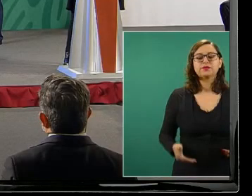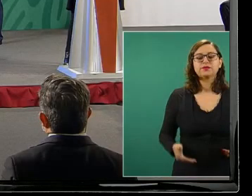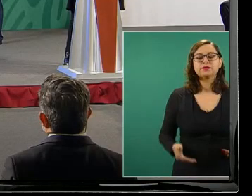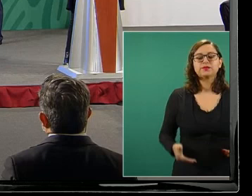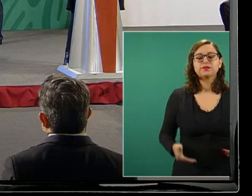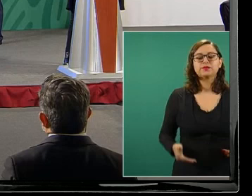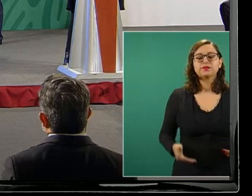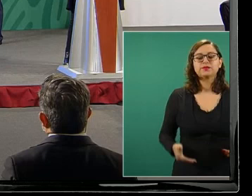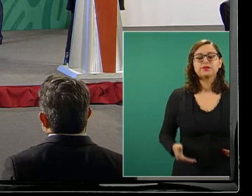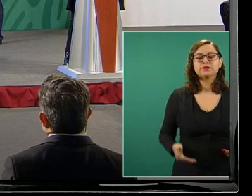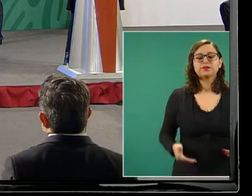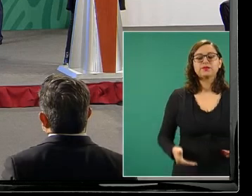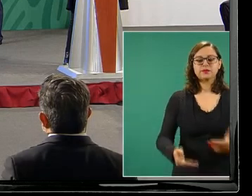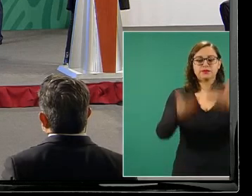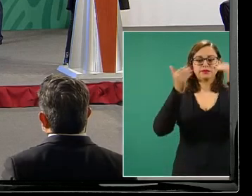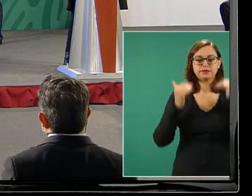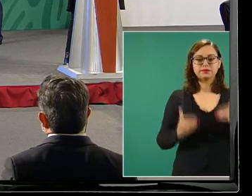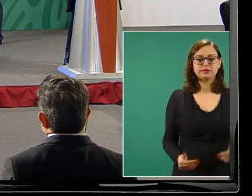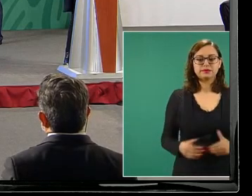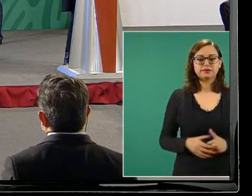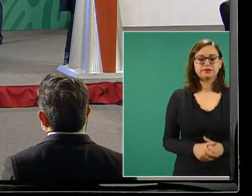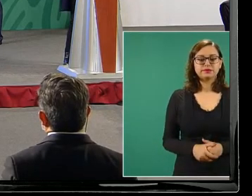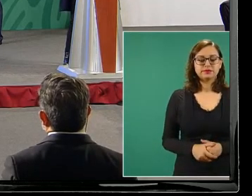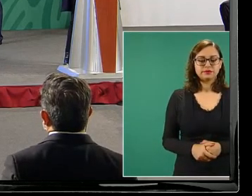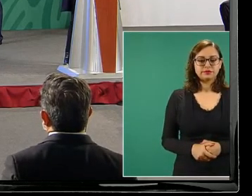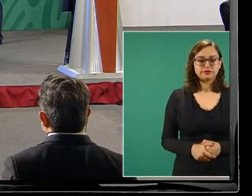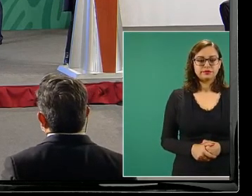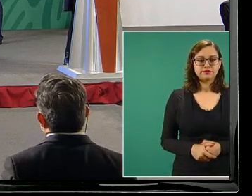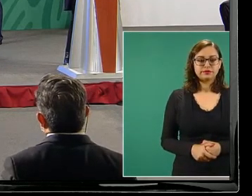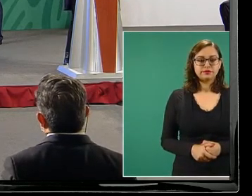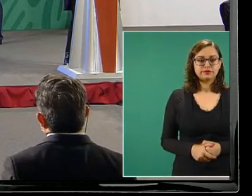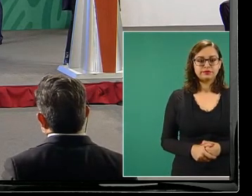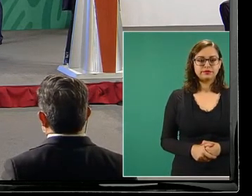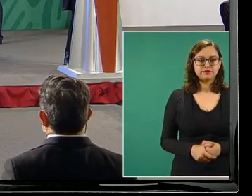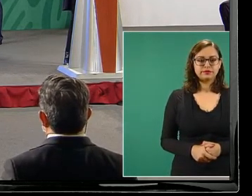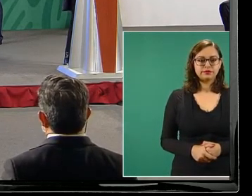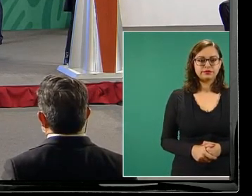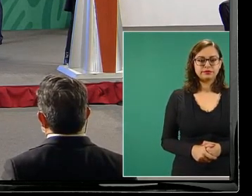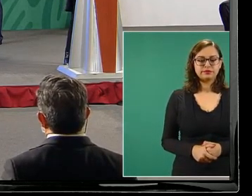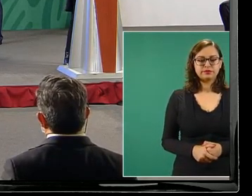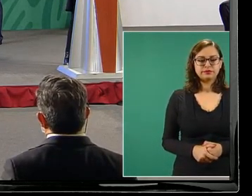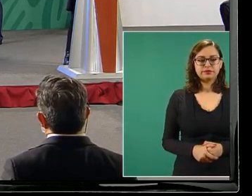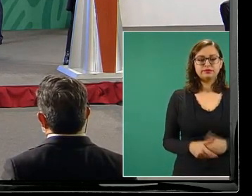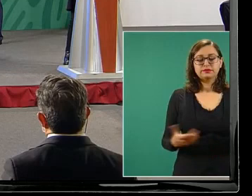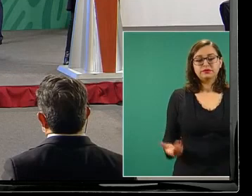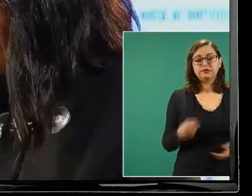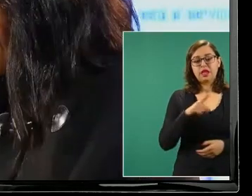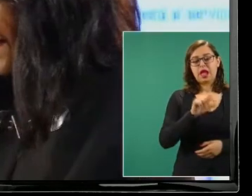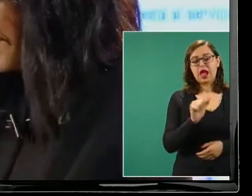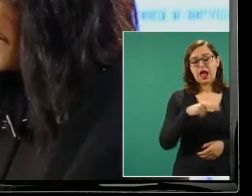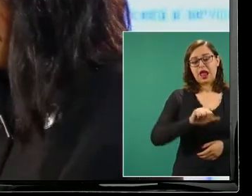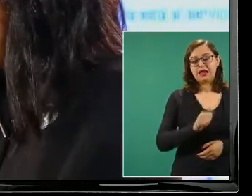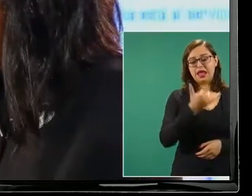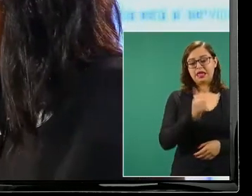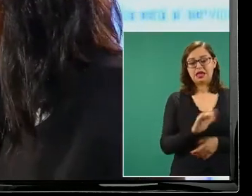este sinvergüenza acusan al gobierno de justicia selectiva por el caso de Ricardo Anaya